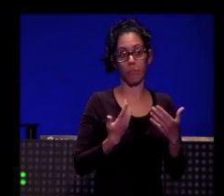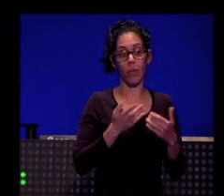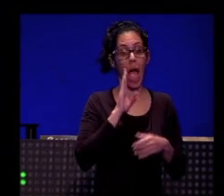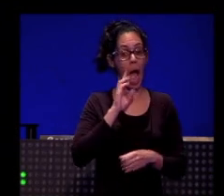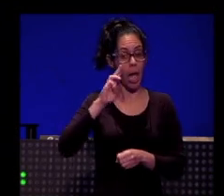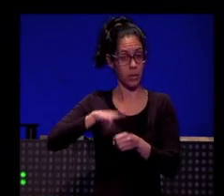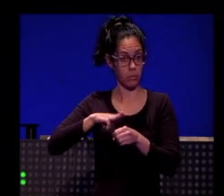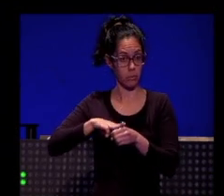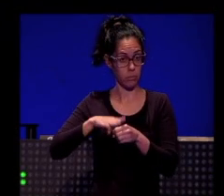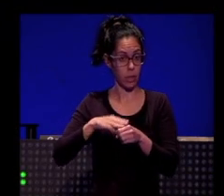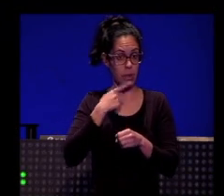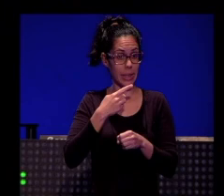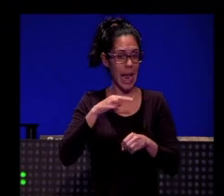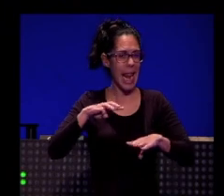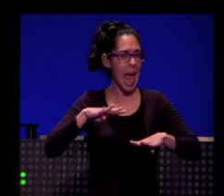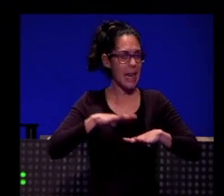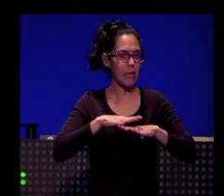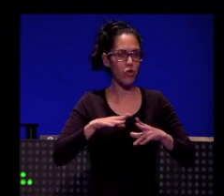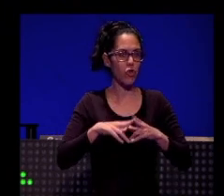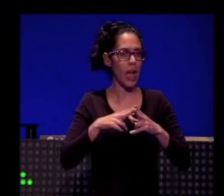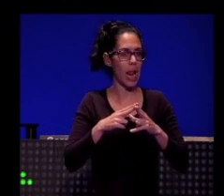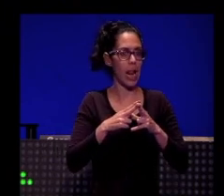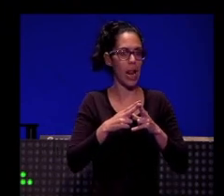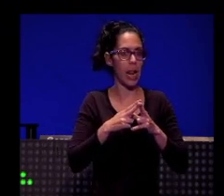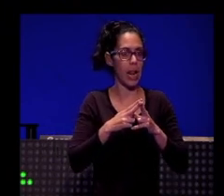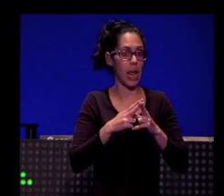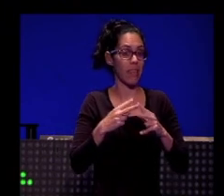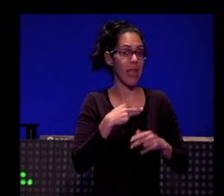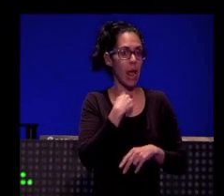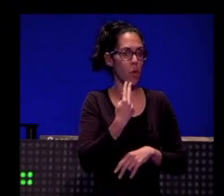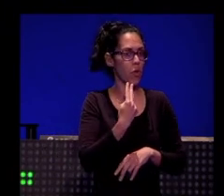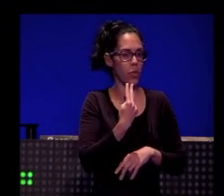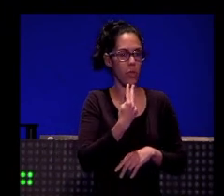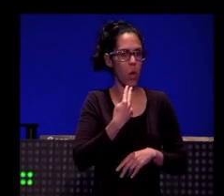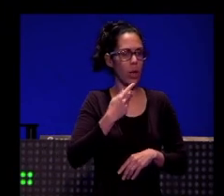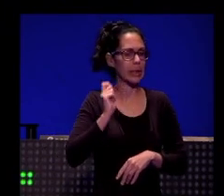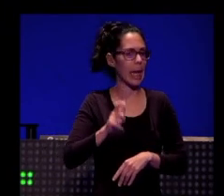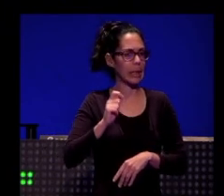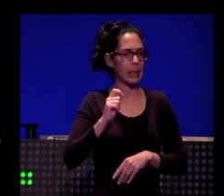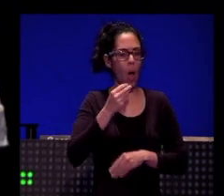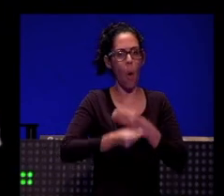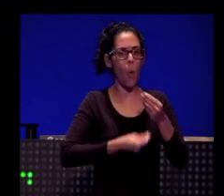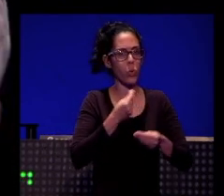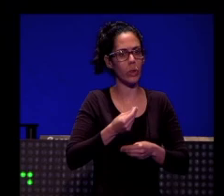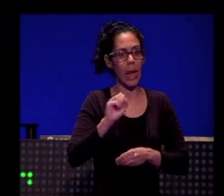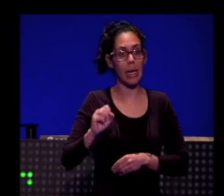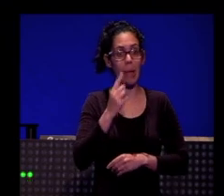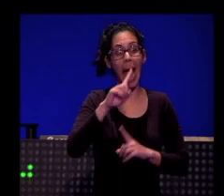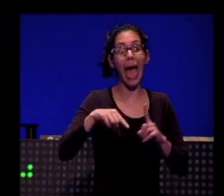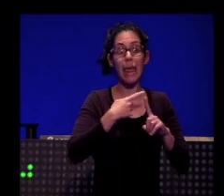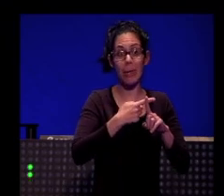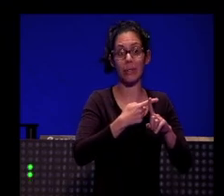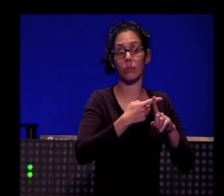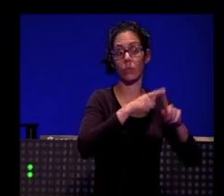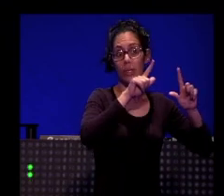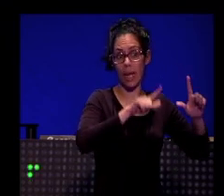dicho antes, es la red social por excelencia de la voz. Creamos el canal de Instagram TV y creábamos solo